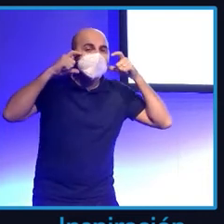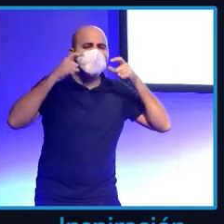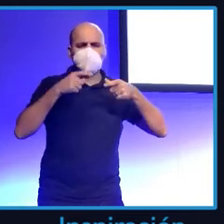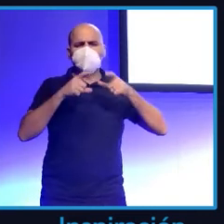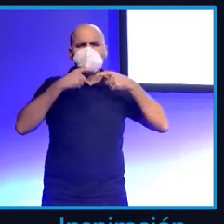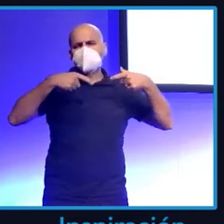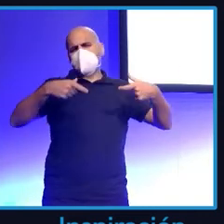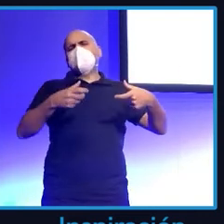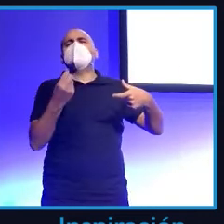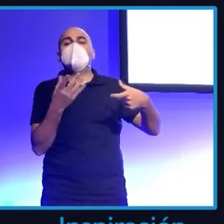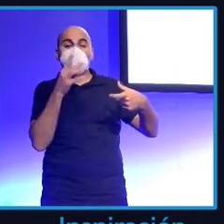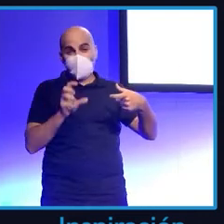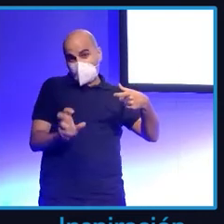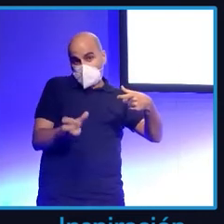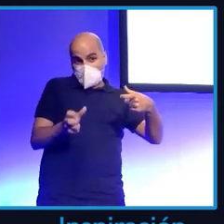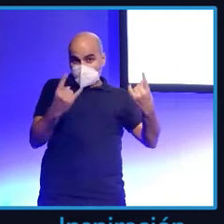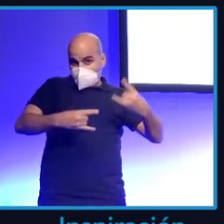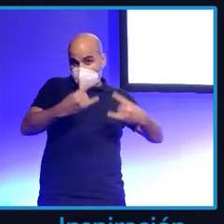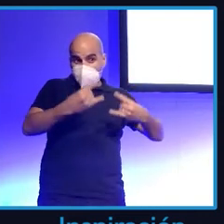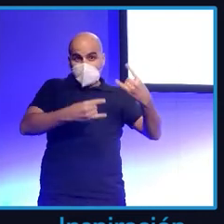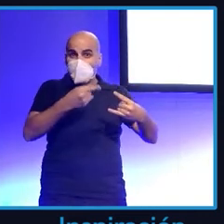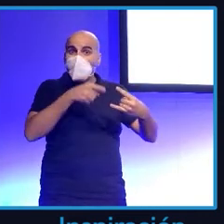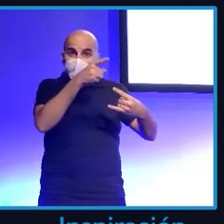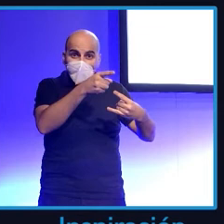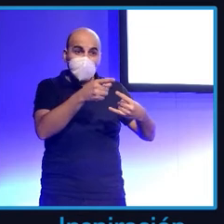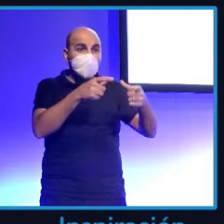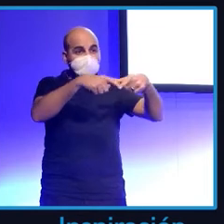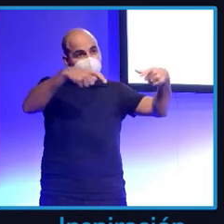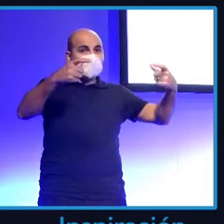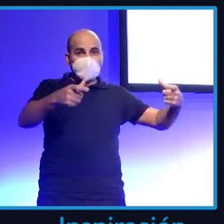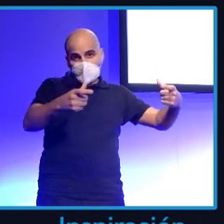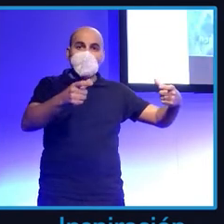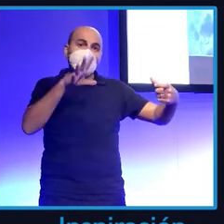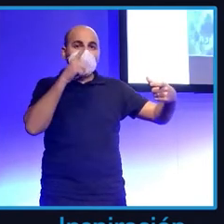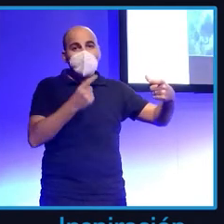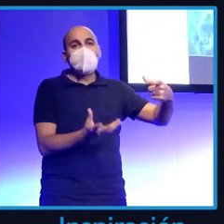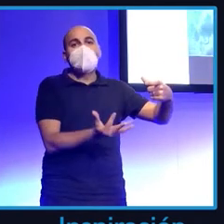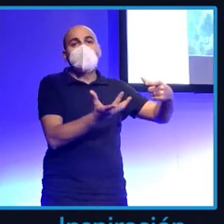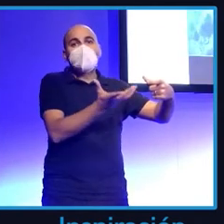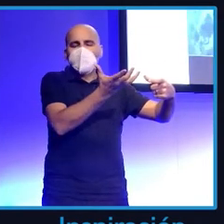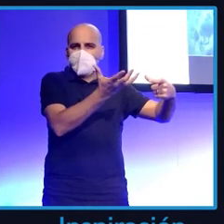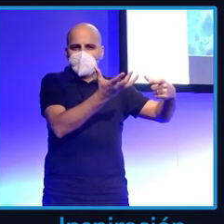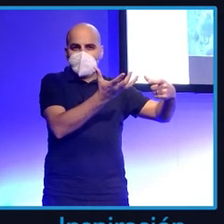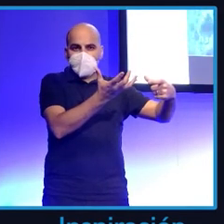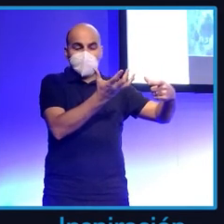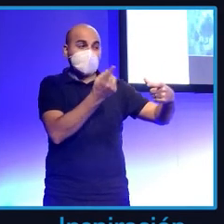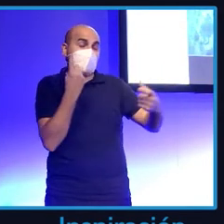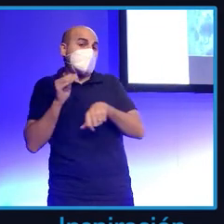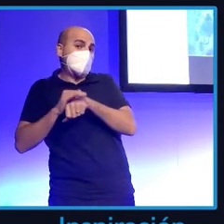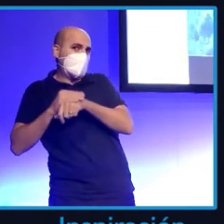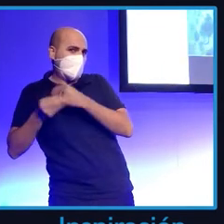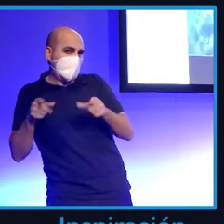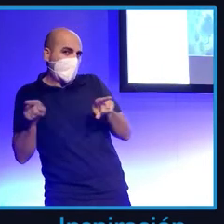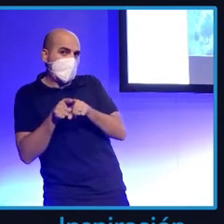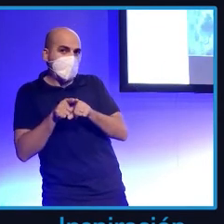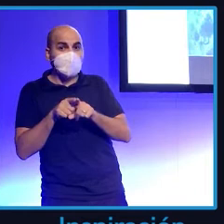Y una farmacia, la de mi amiga Susie Travel, lo puso en la puerta. Las mascarillas no son lubinas. Eso le hizo mucha gracia a algunos de Telecinco y fueron a